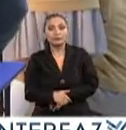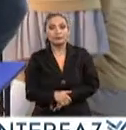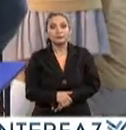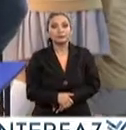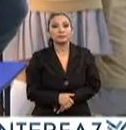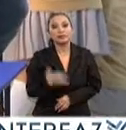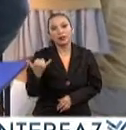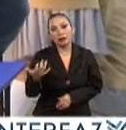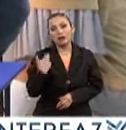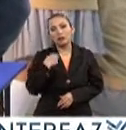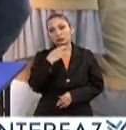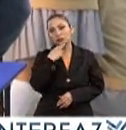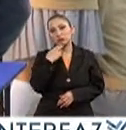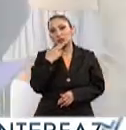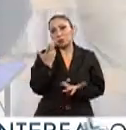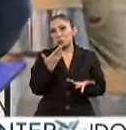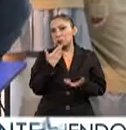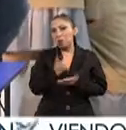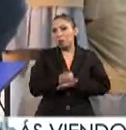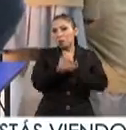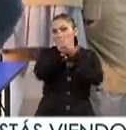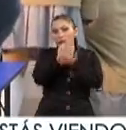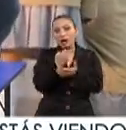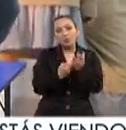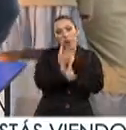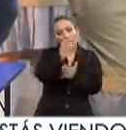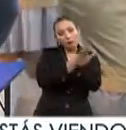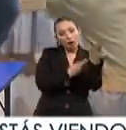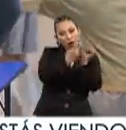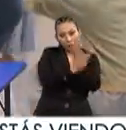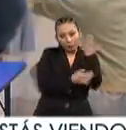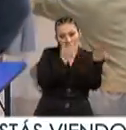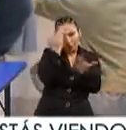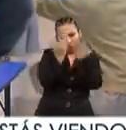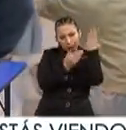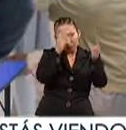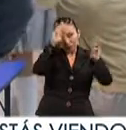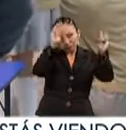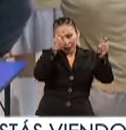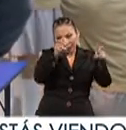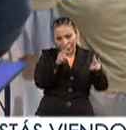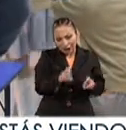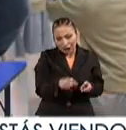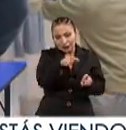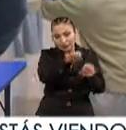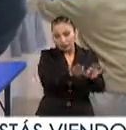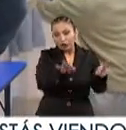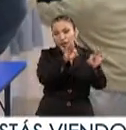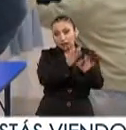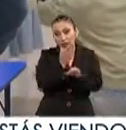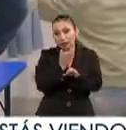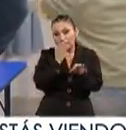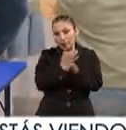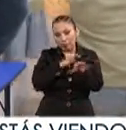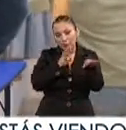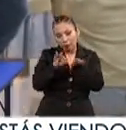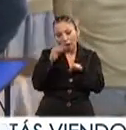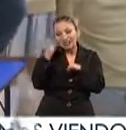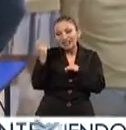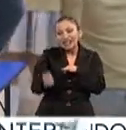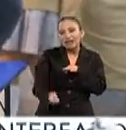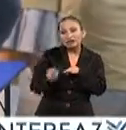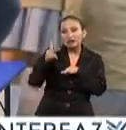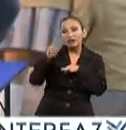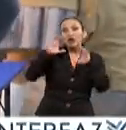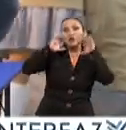Y nos ha servido bastante. Los nuevos planes es muy importante, ya que ahorita estamos trabajando con lo que son